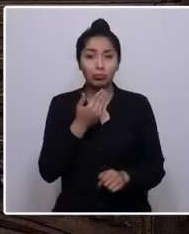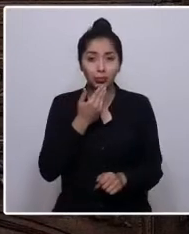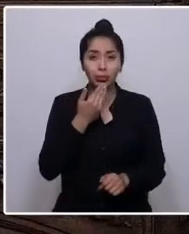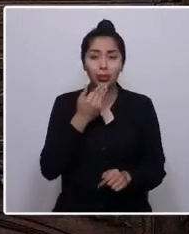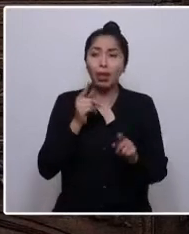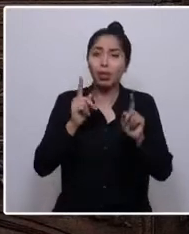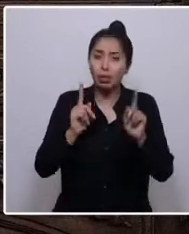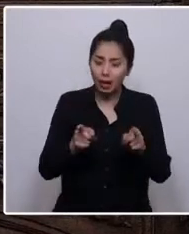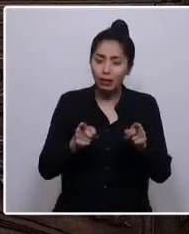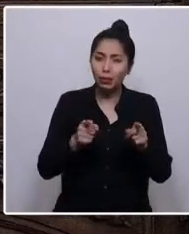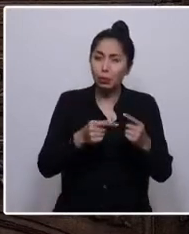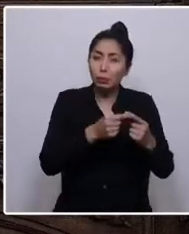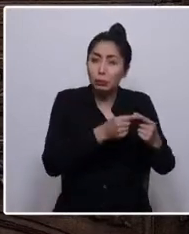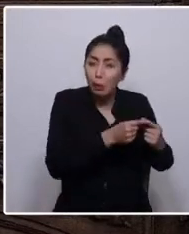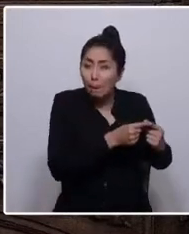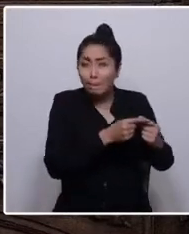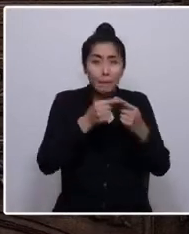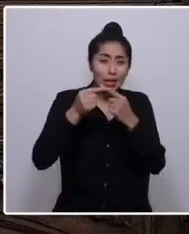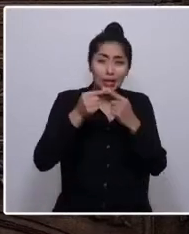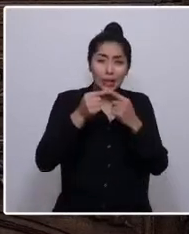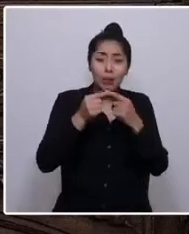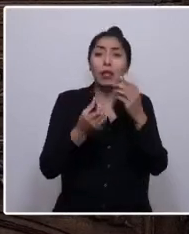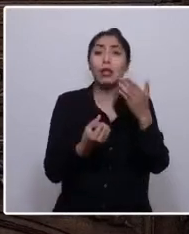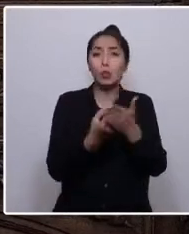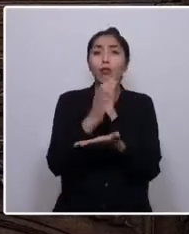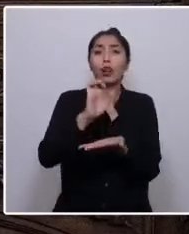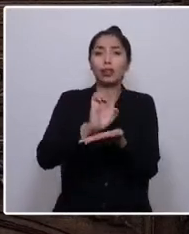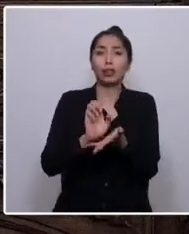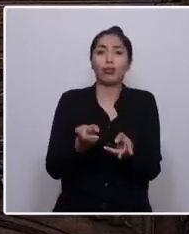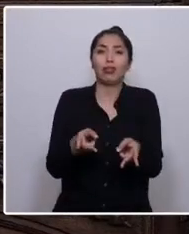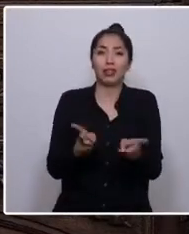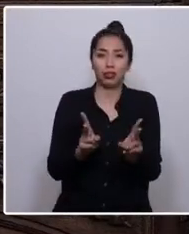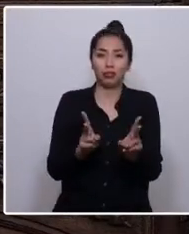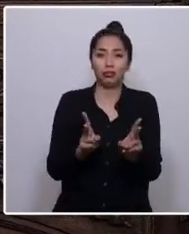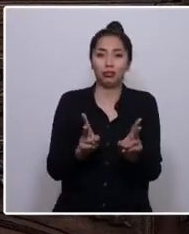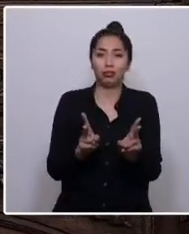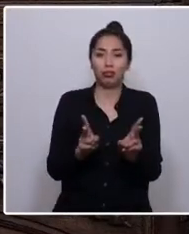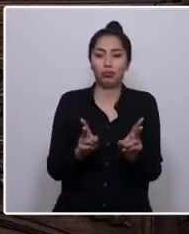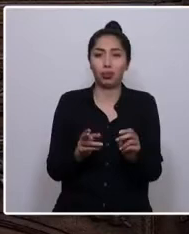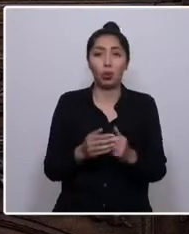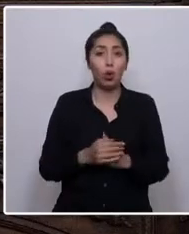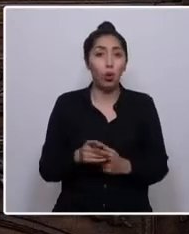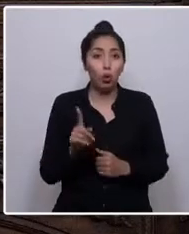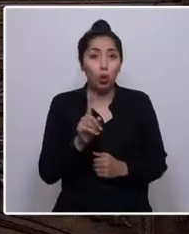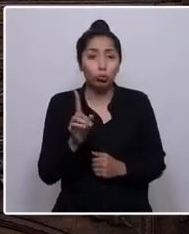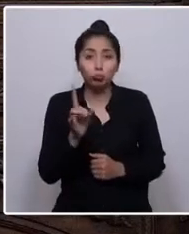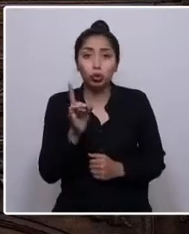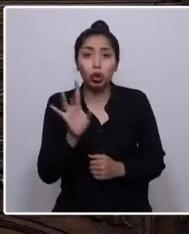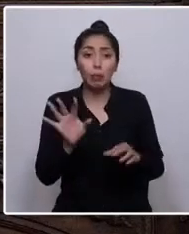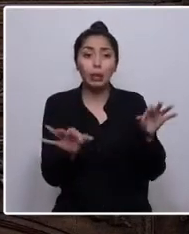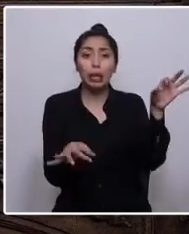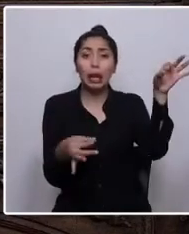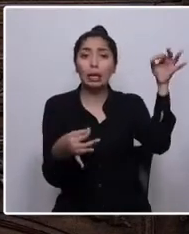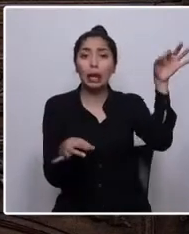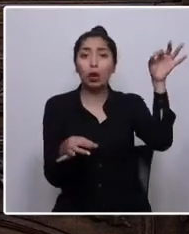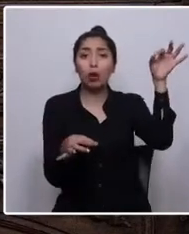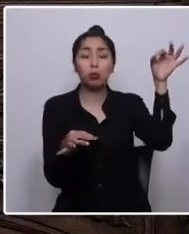piedra angular del nuevo Estado de derecho. No es solo un catálogo de derechos.